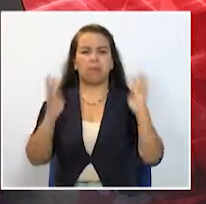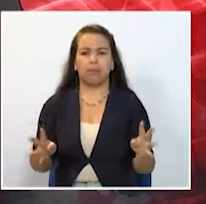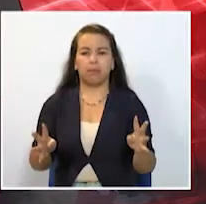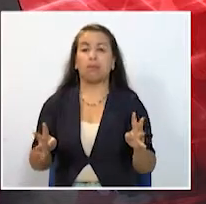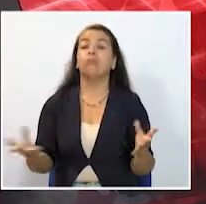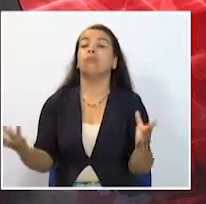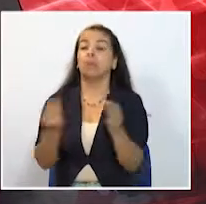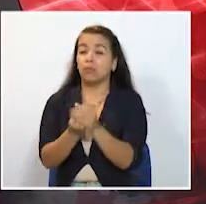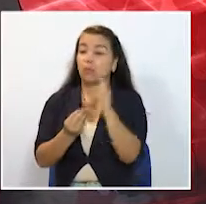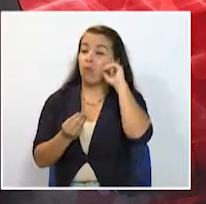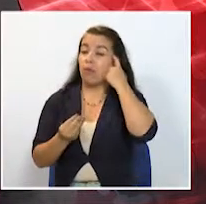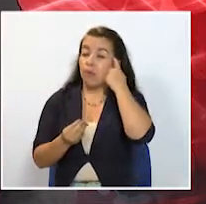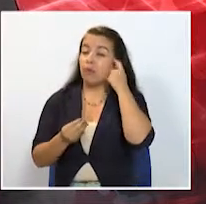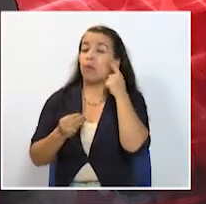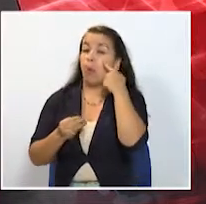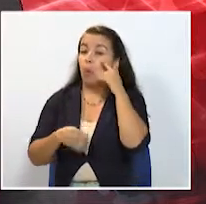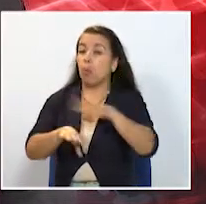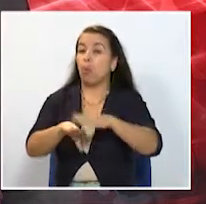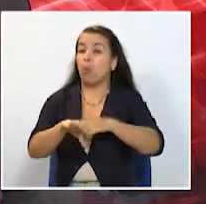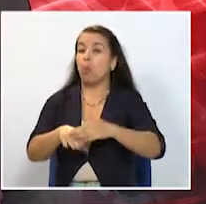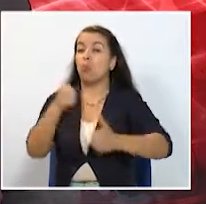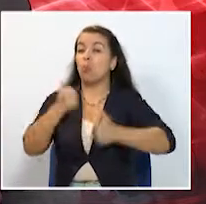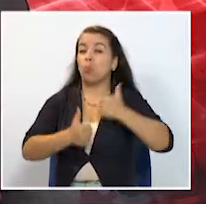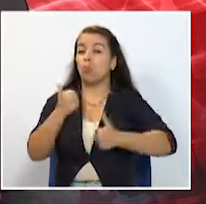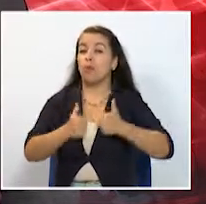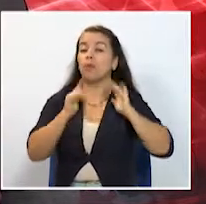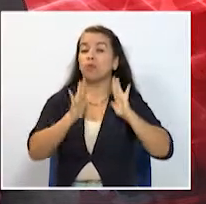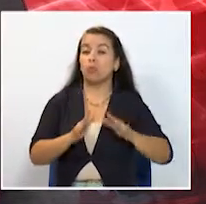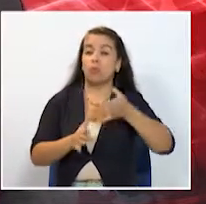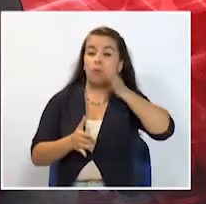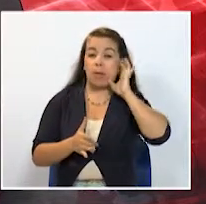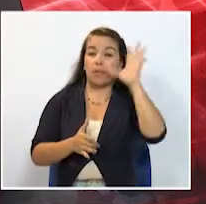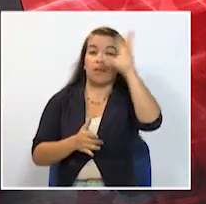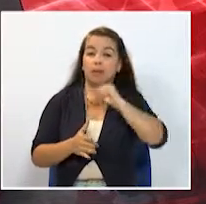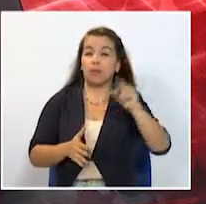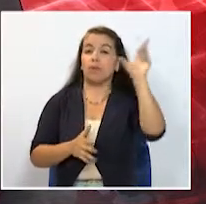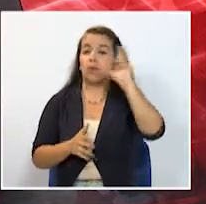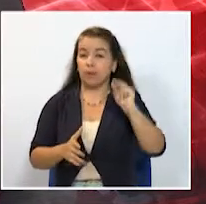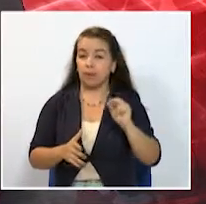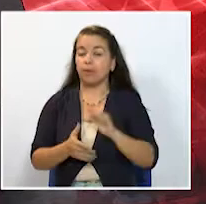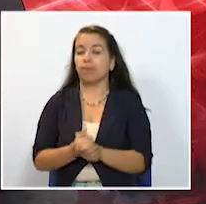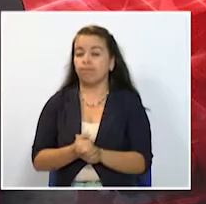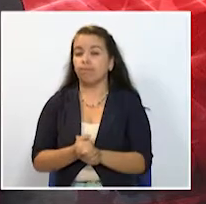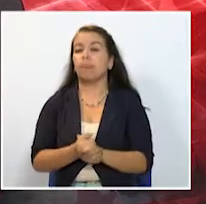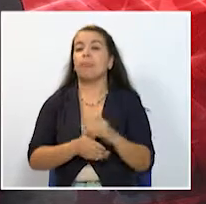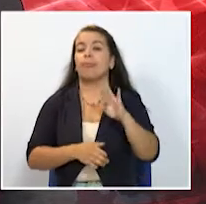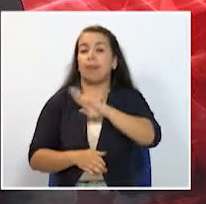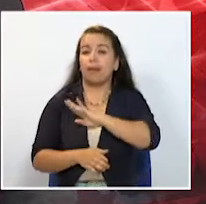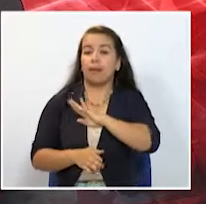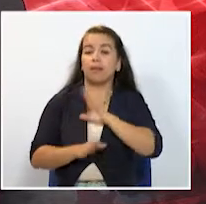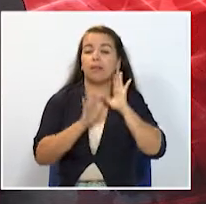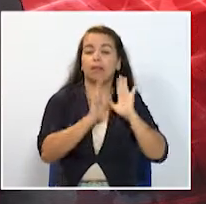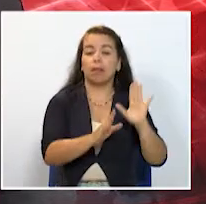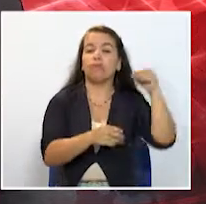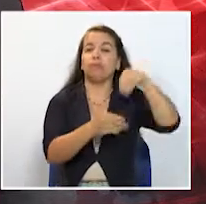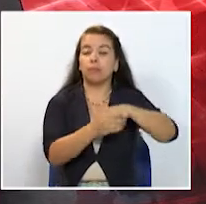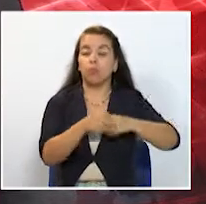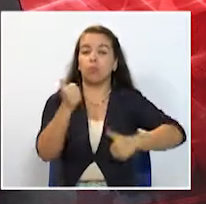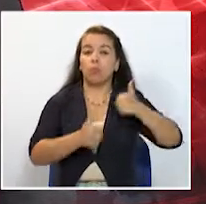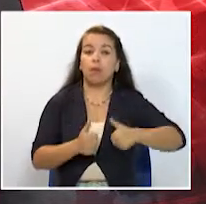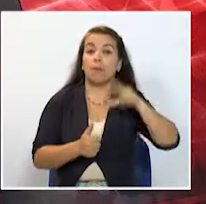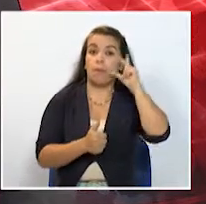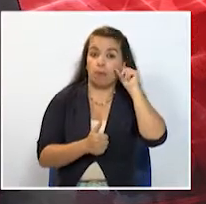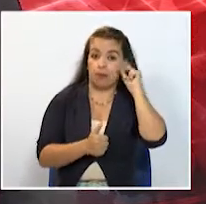Entre las gobernaciones investigadas, mucha atención en dicho periodo están las de Caldas, Quindío y Risaralda. Entre las alcaldías de ese periodo vinculadas está la de